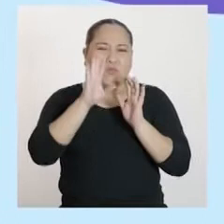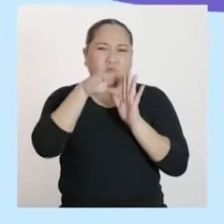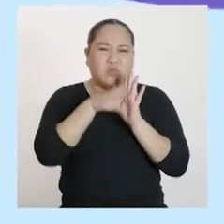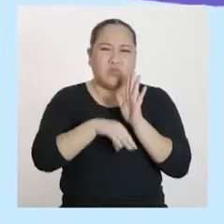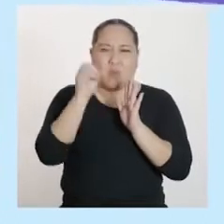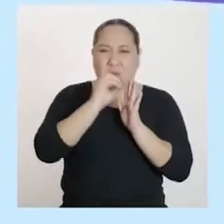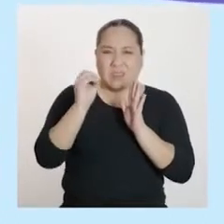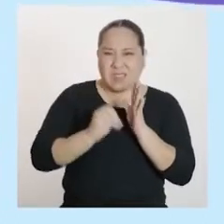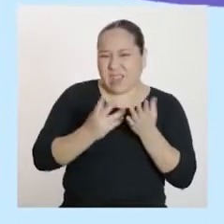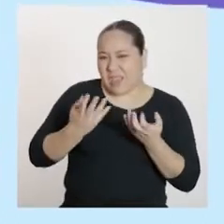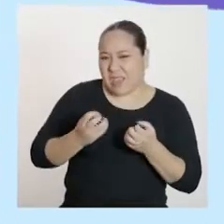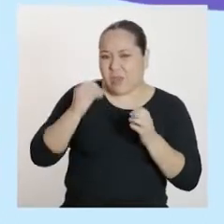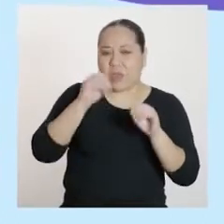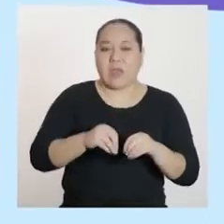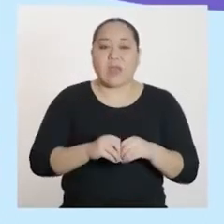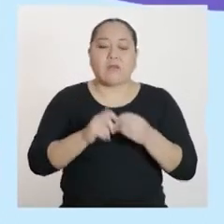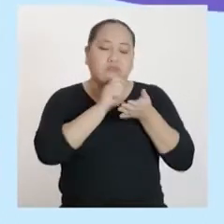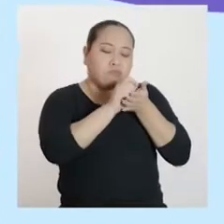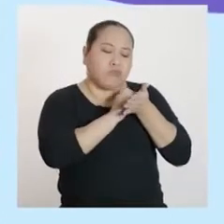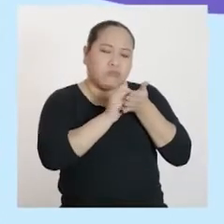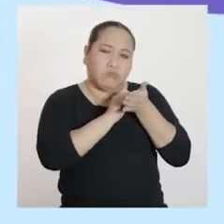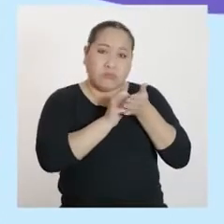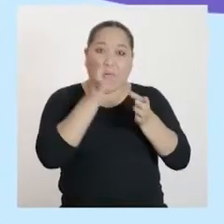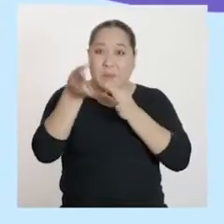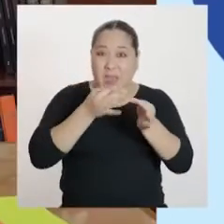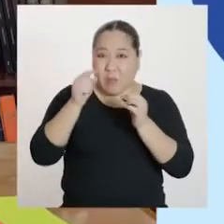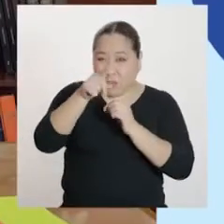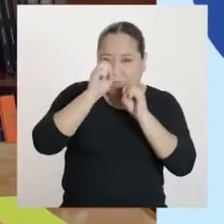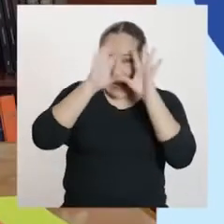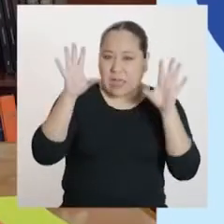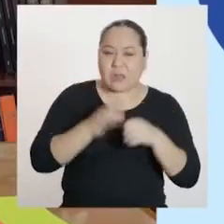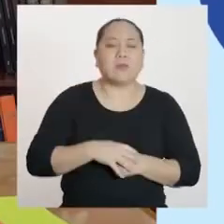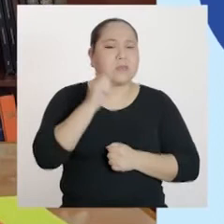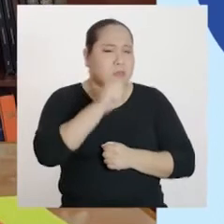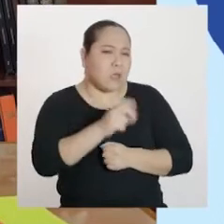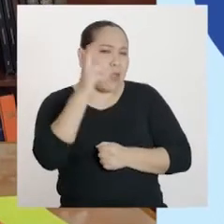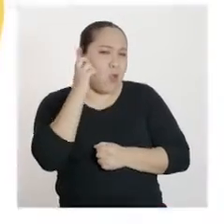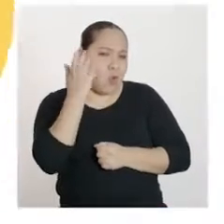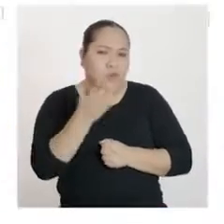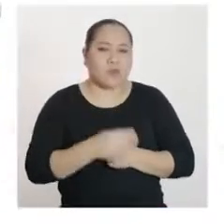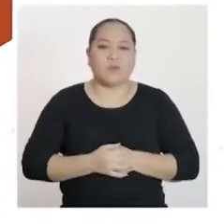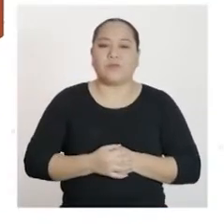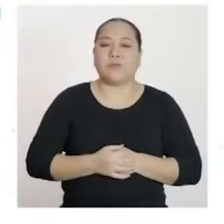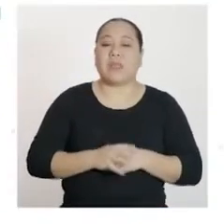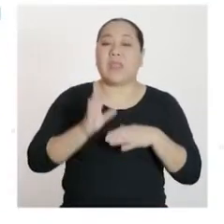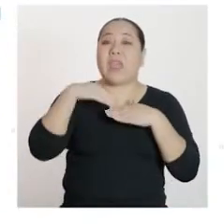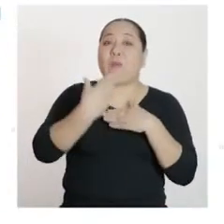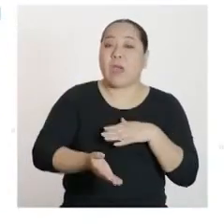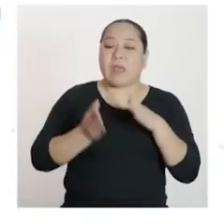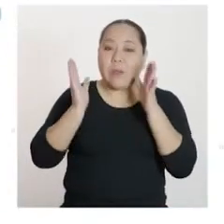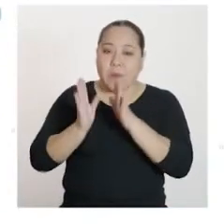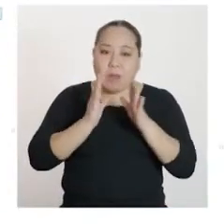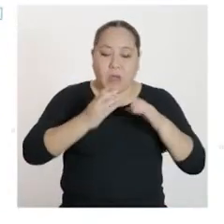queremos hacer. Hemos redactado la situación para que quede más clara. ¡Claro! ¡Los escucho! Luego de fabricar los